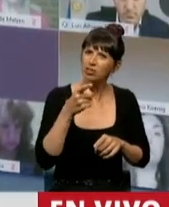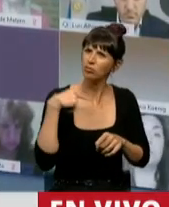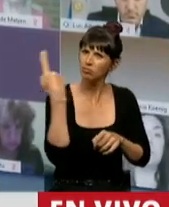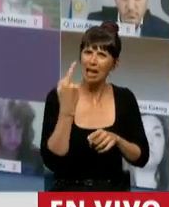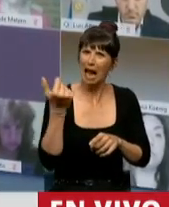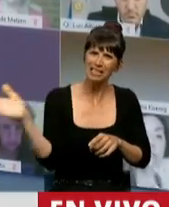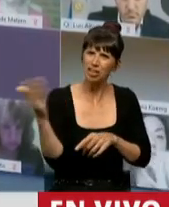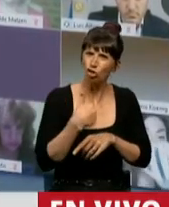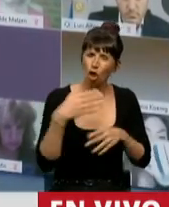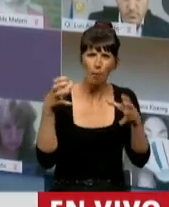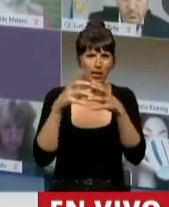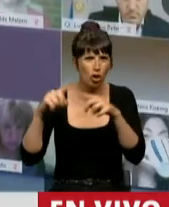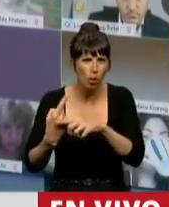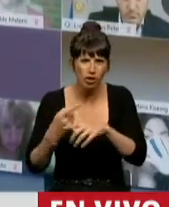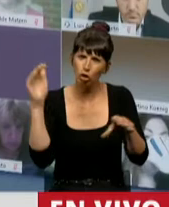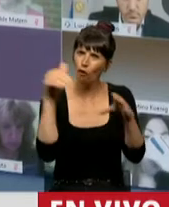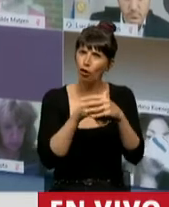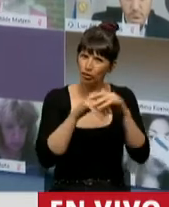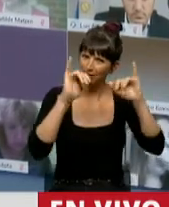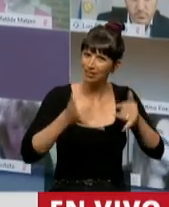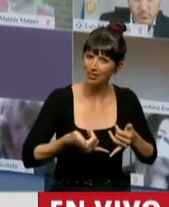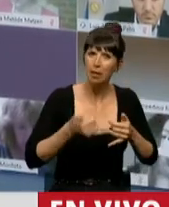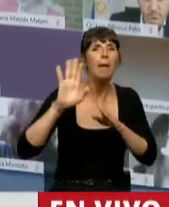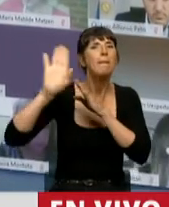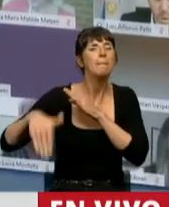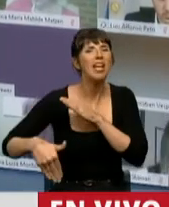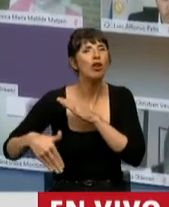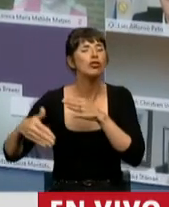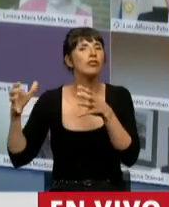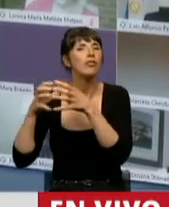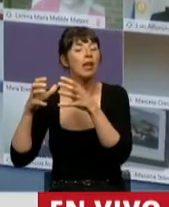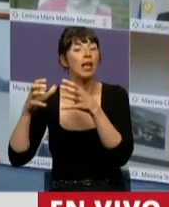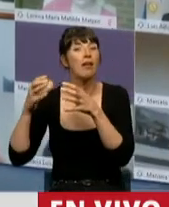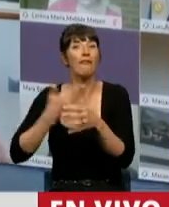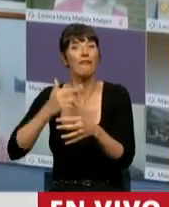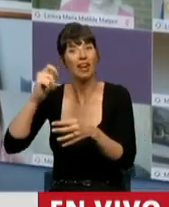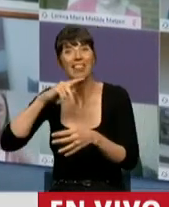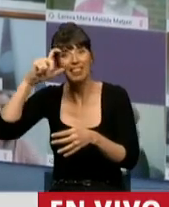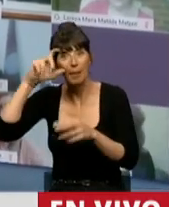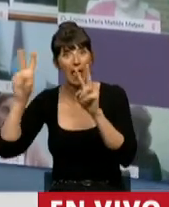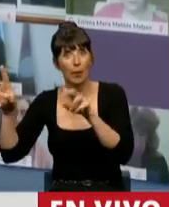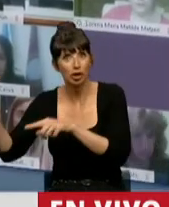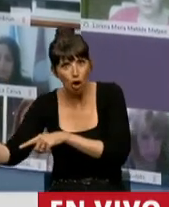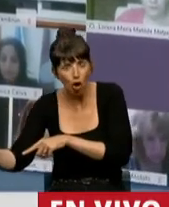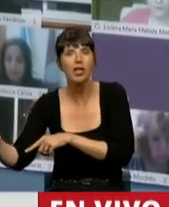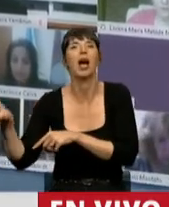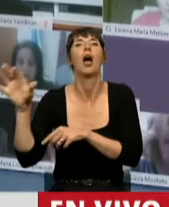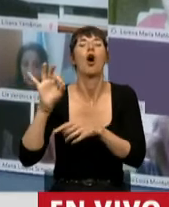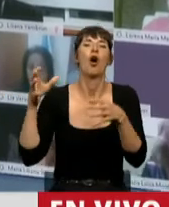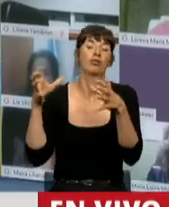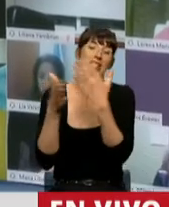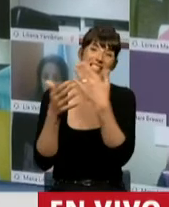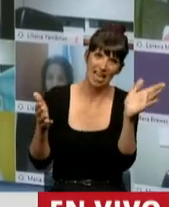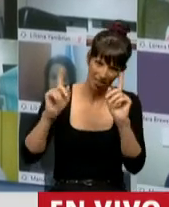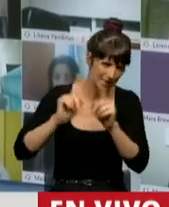todos los bloques legislativos, con excepción del Frente para la Victoria, hoy Frente de Todos, y también por el Frente de